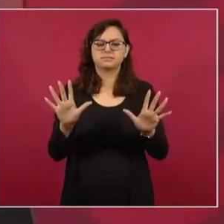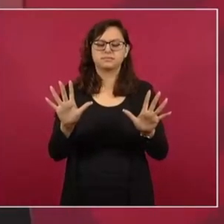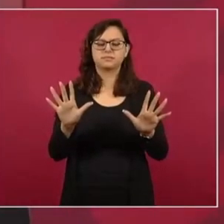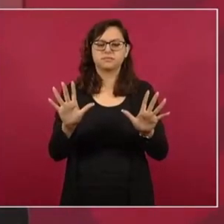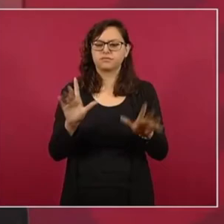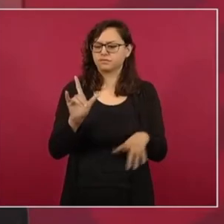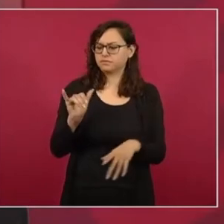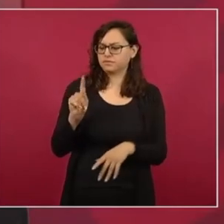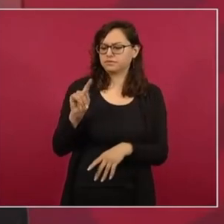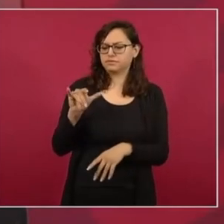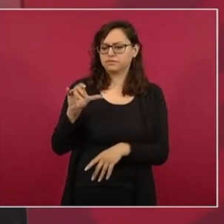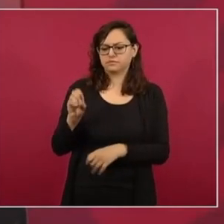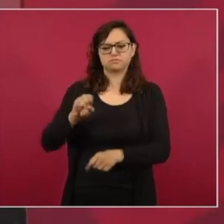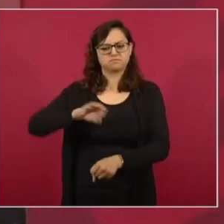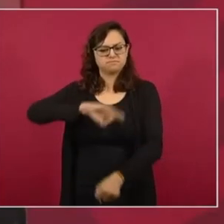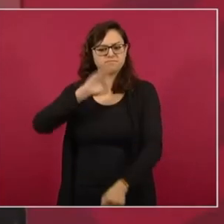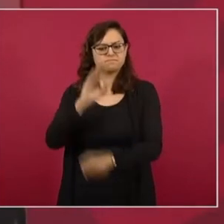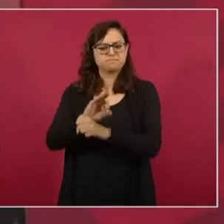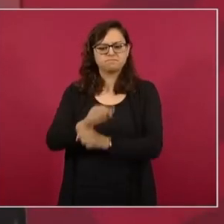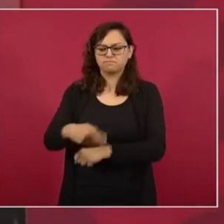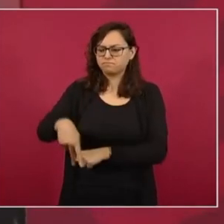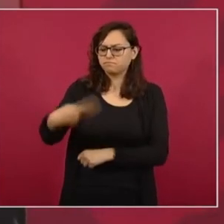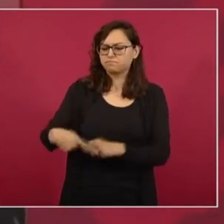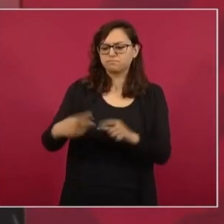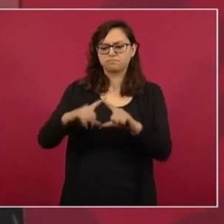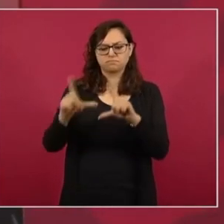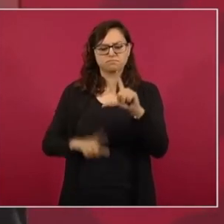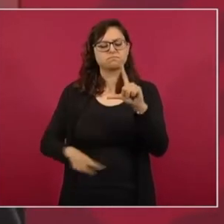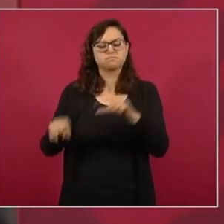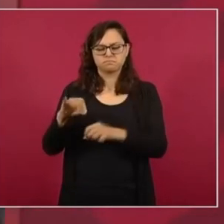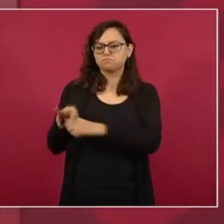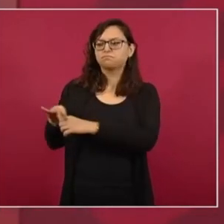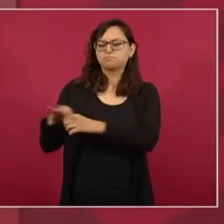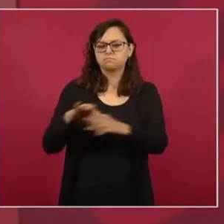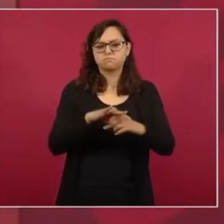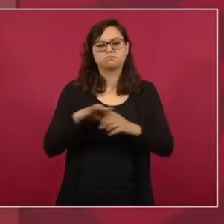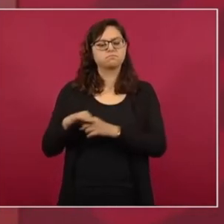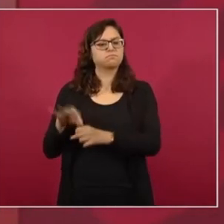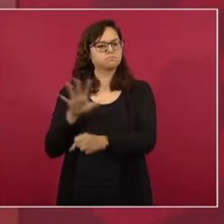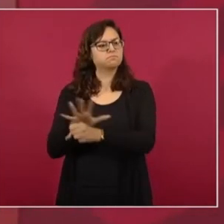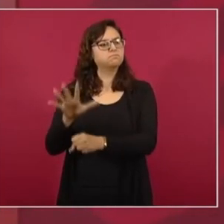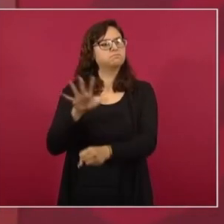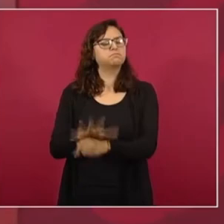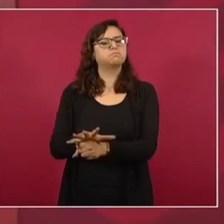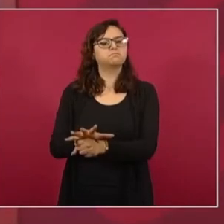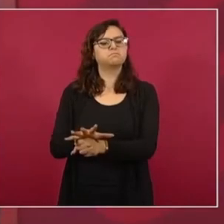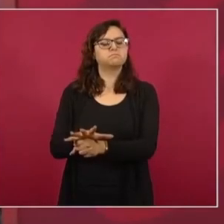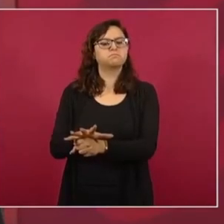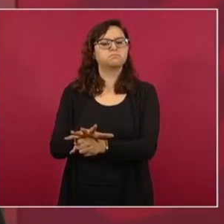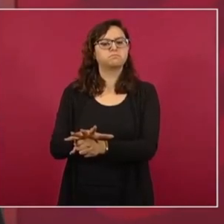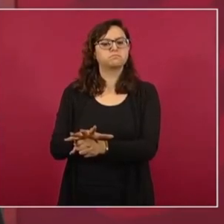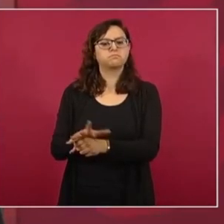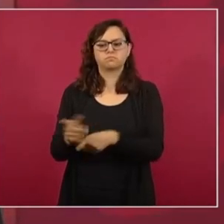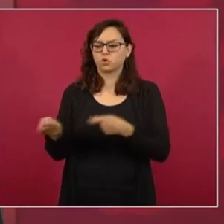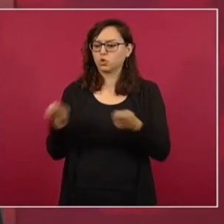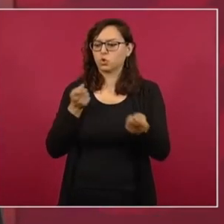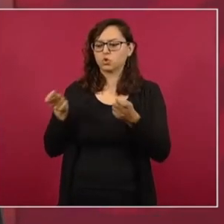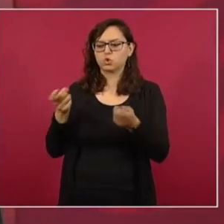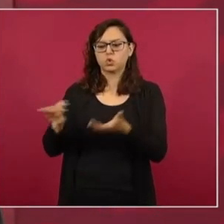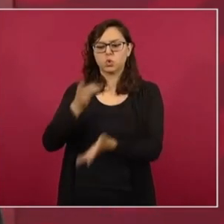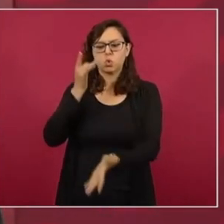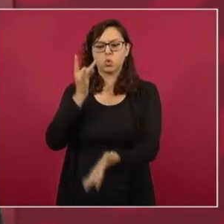votar para que el litio sea un mineral bajo dominio